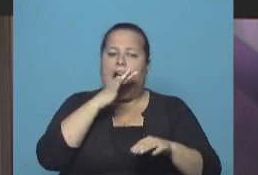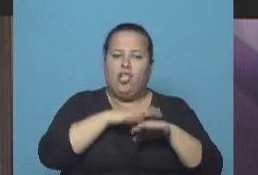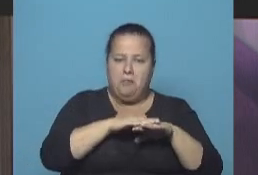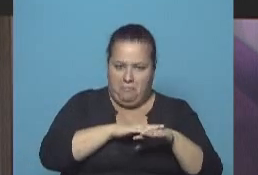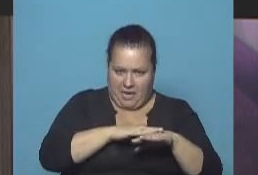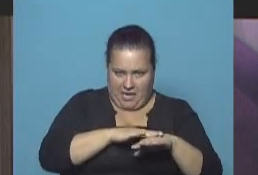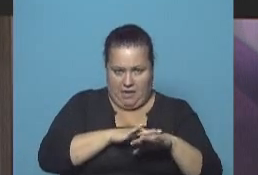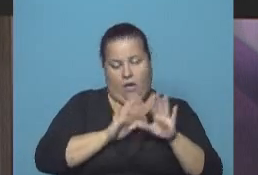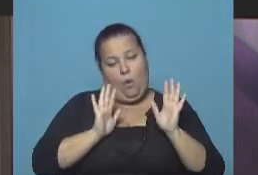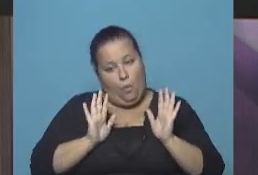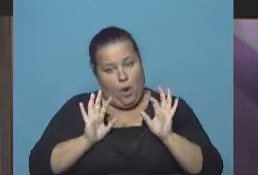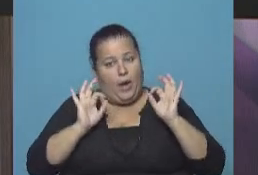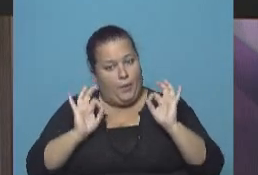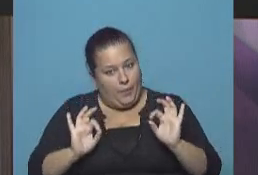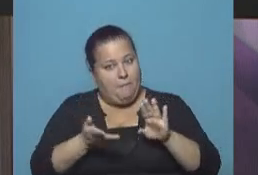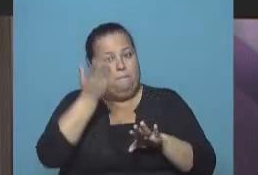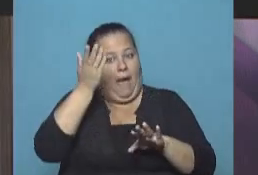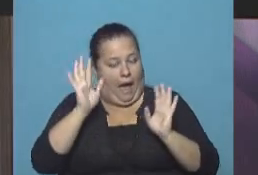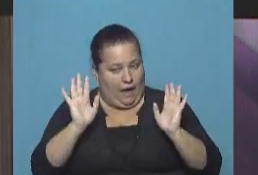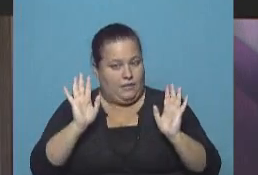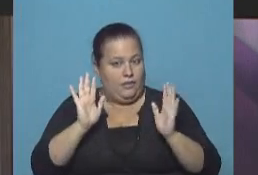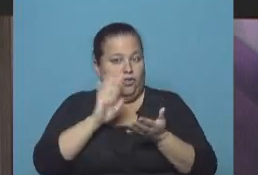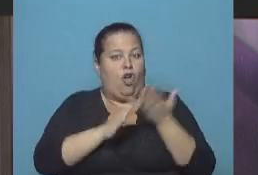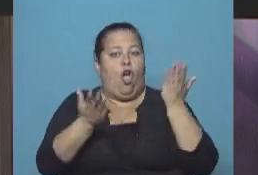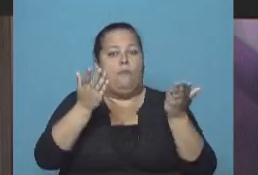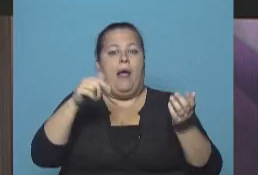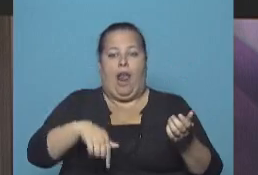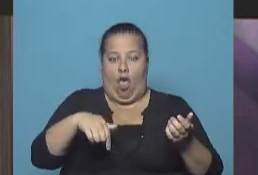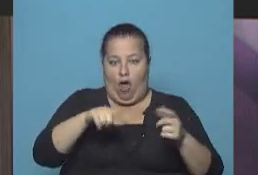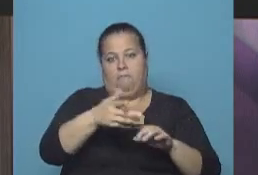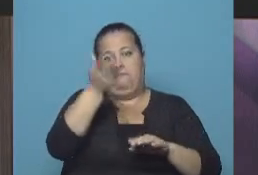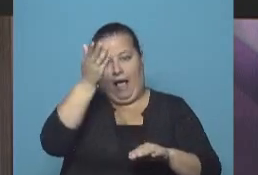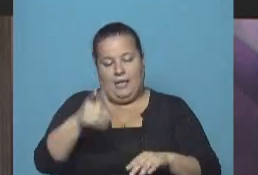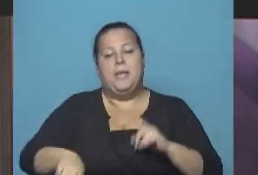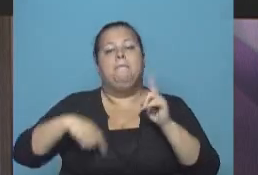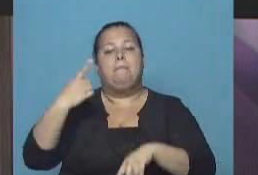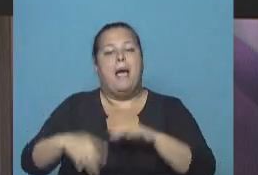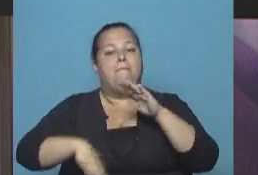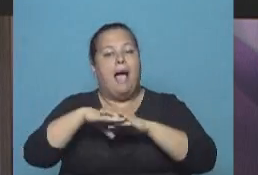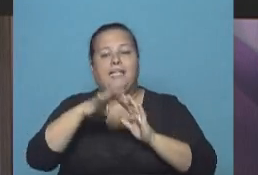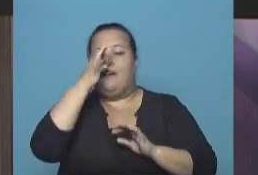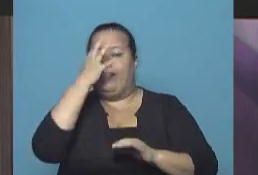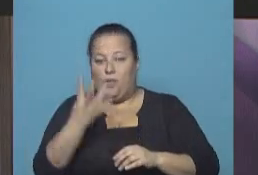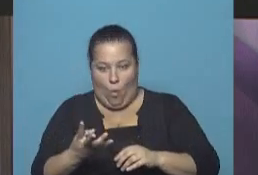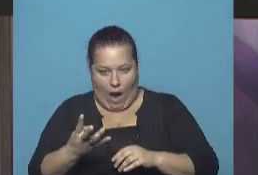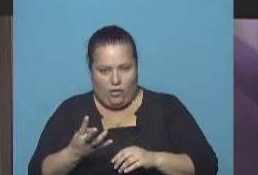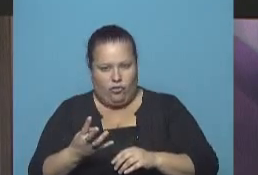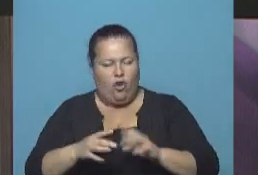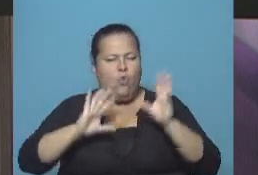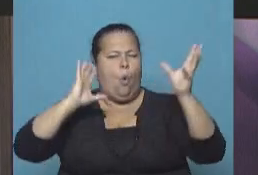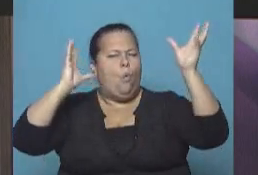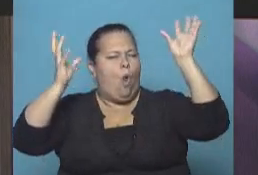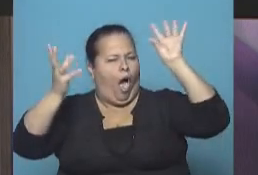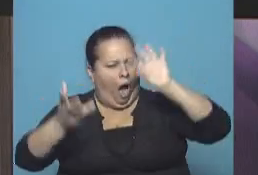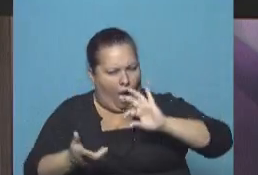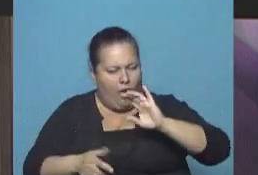mínima, bueno, bastante más alta a la comparada que tuvimos hoy. Mañana la máxima, 24, todo nublado,